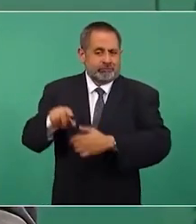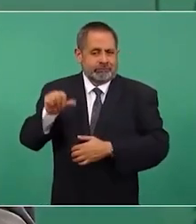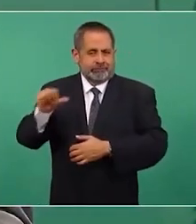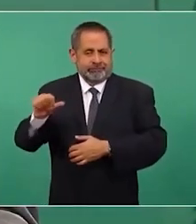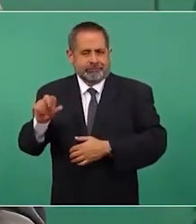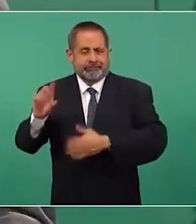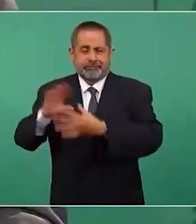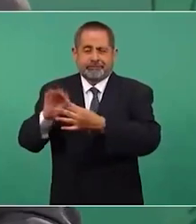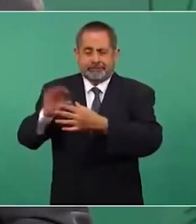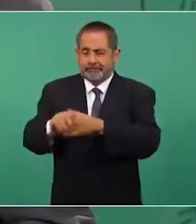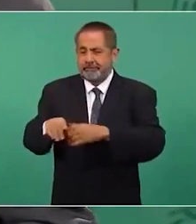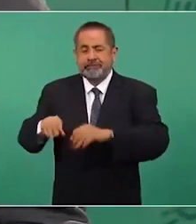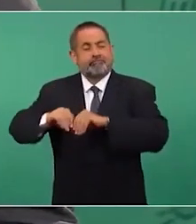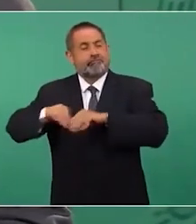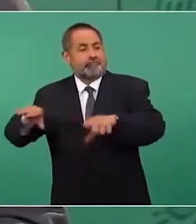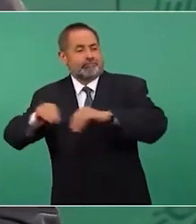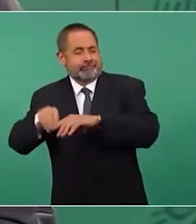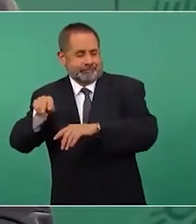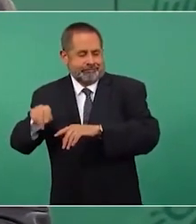porque así